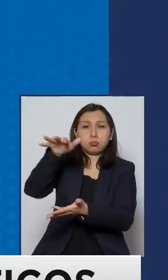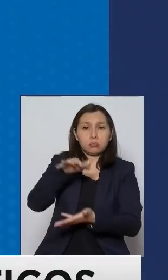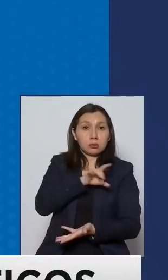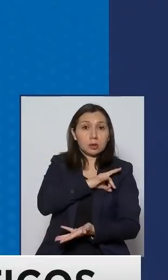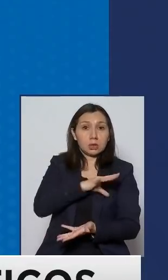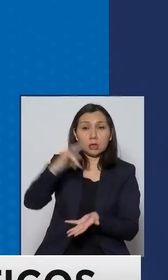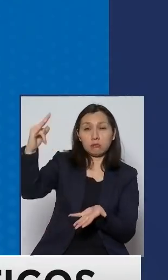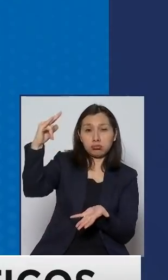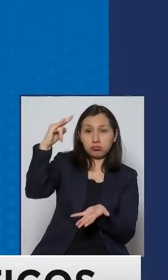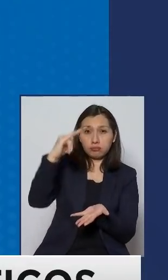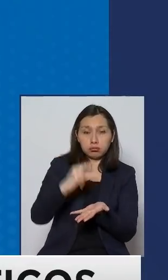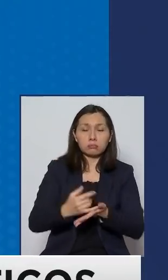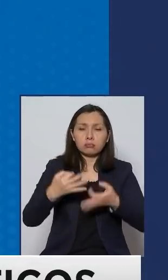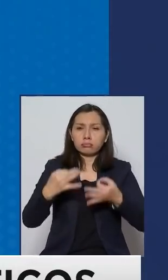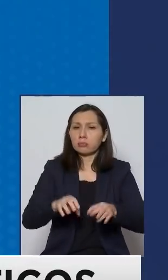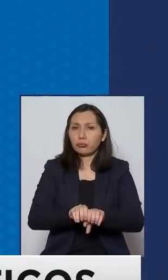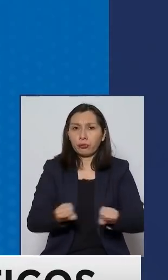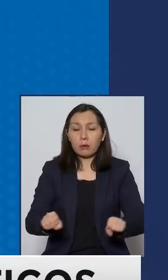confirmadamente